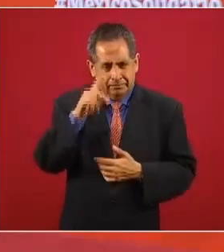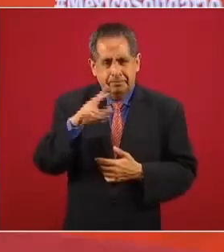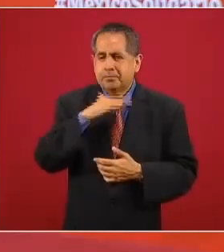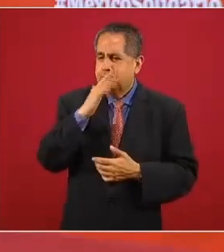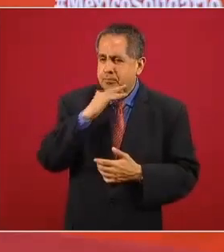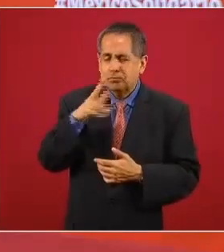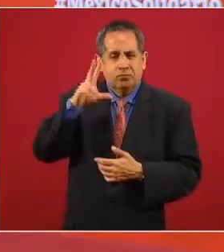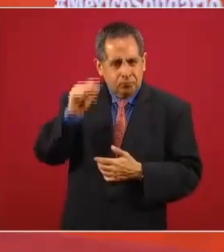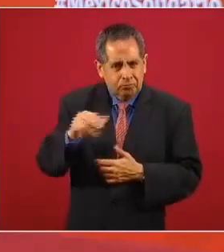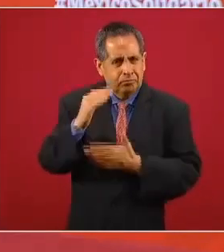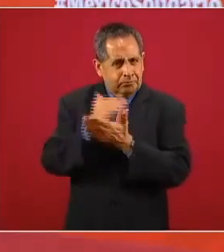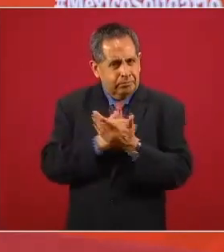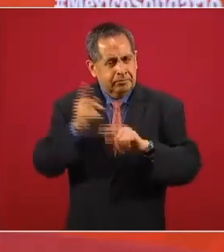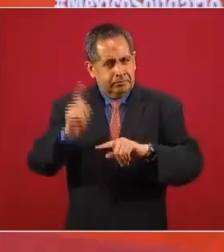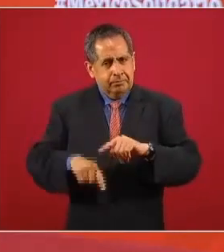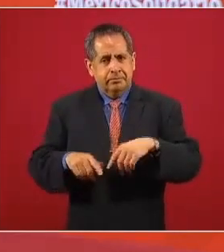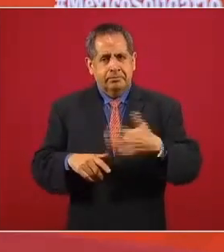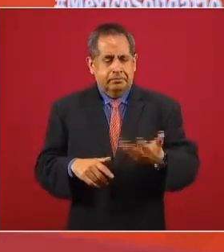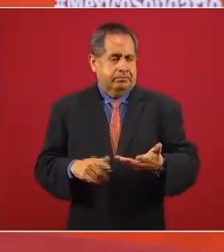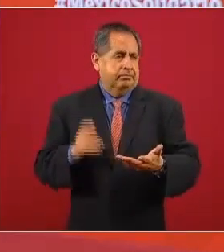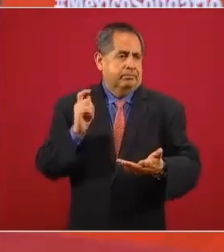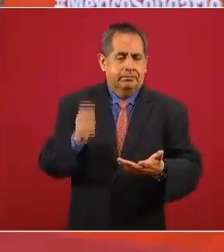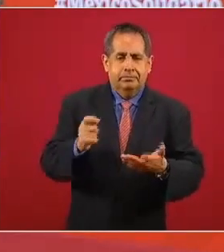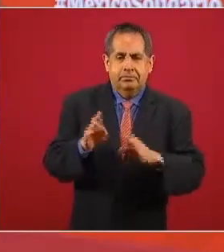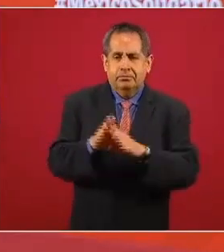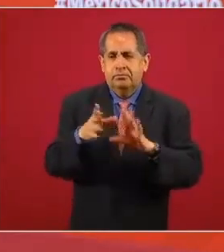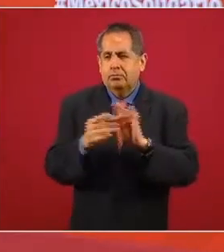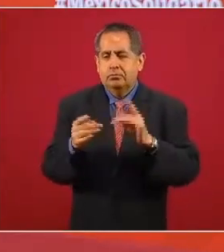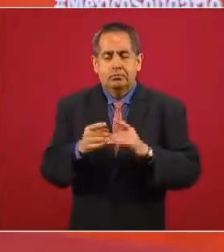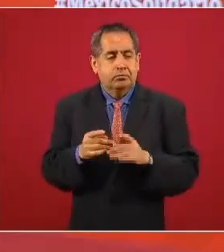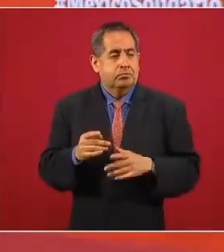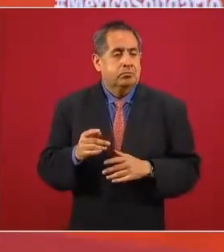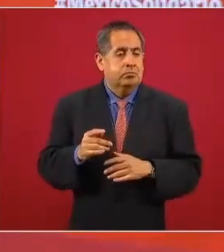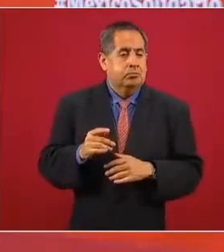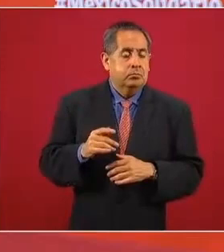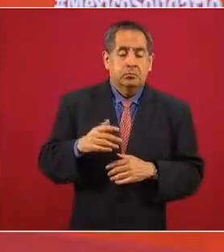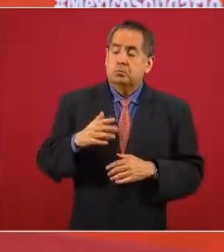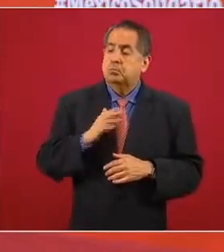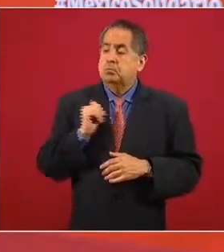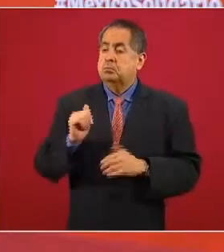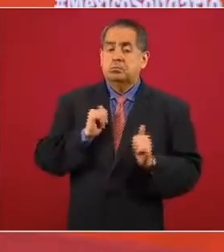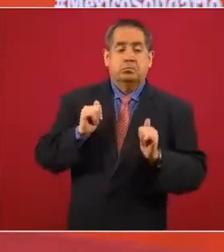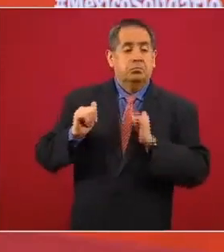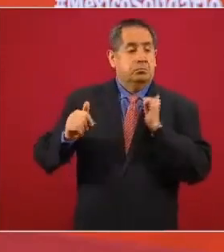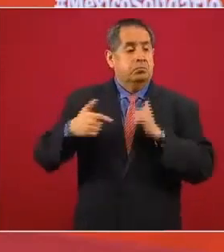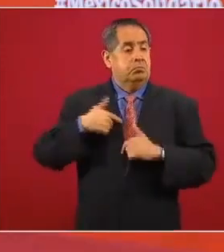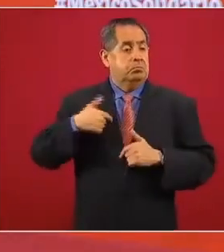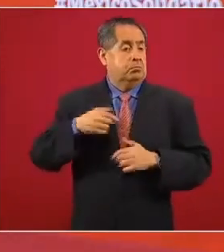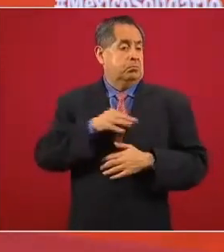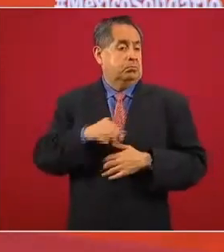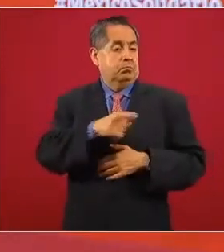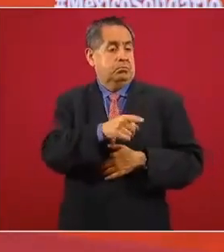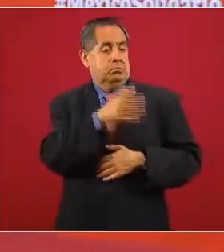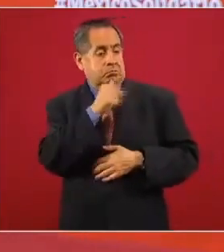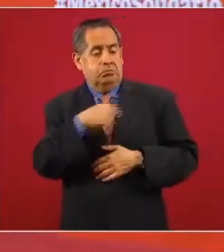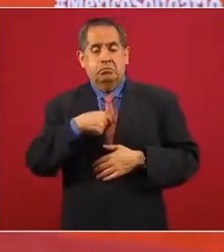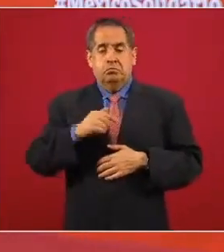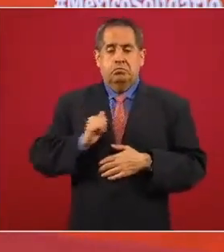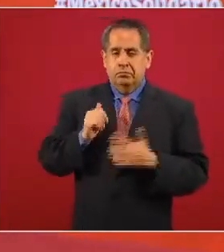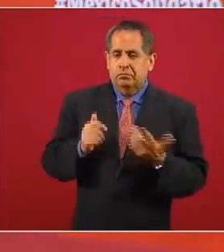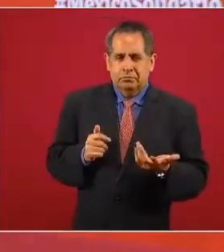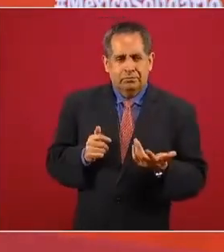corrupción, que no haya privilegios, porque son